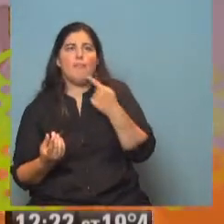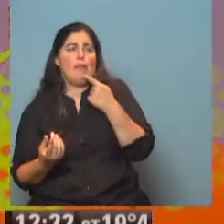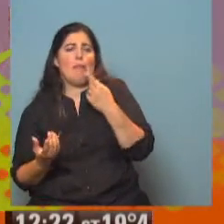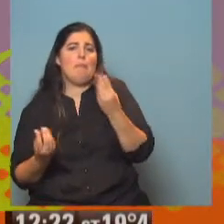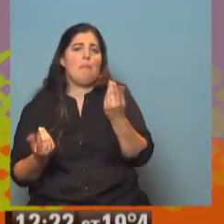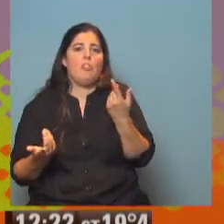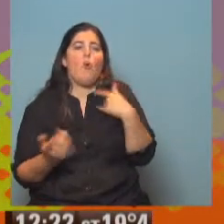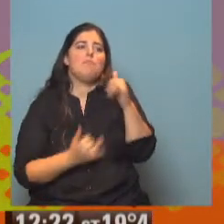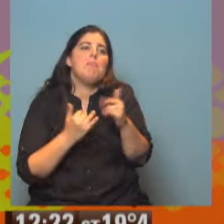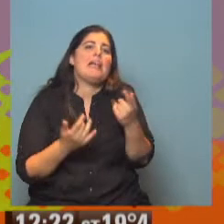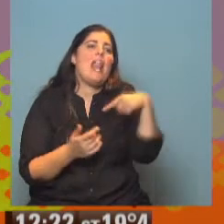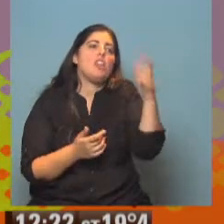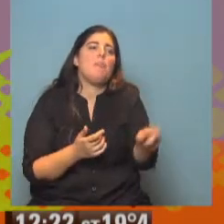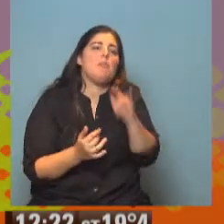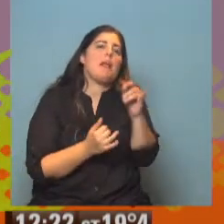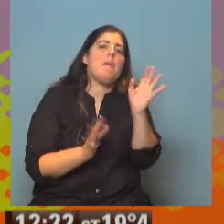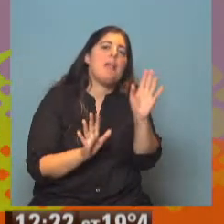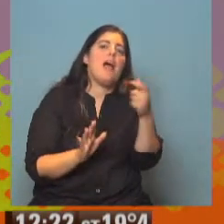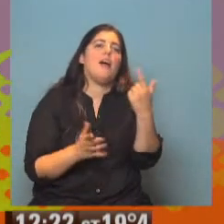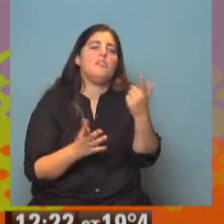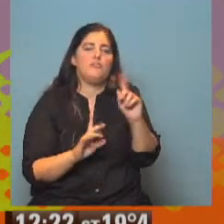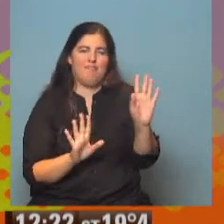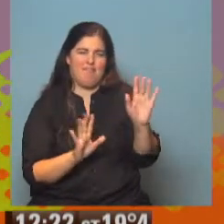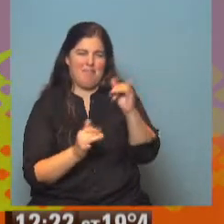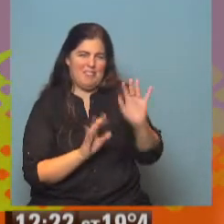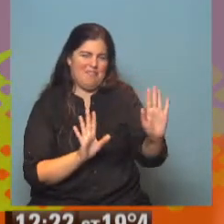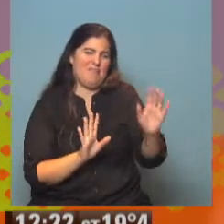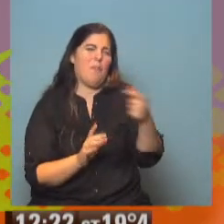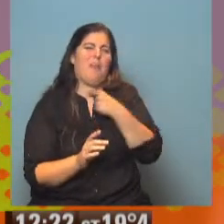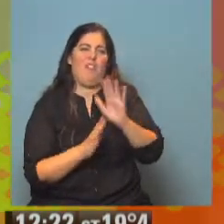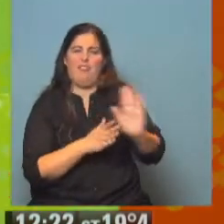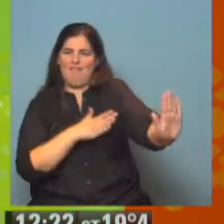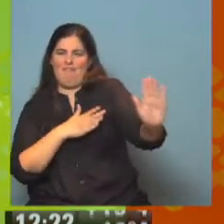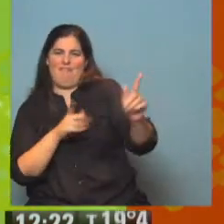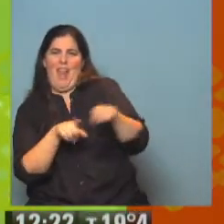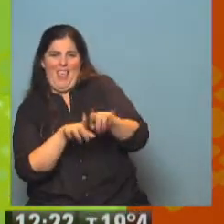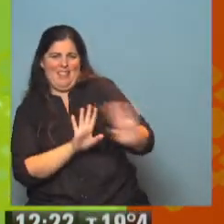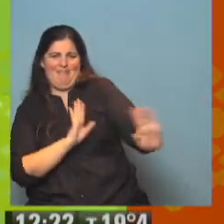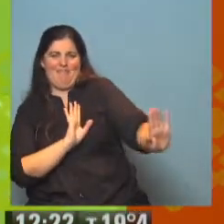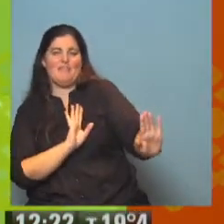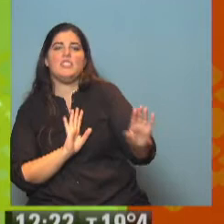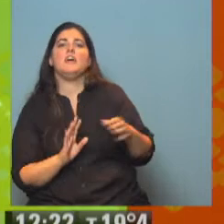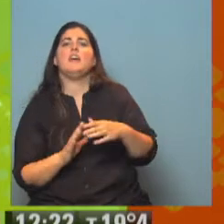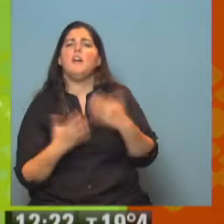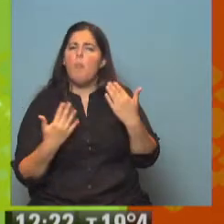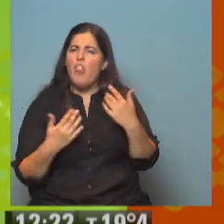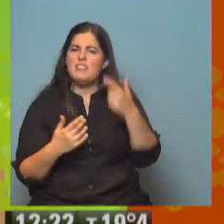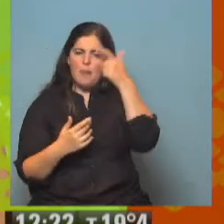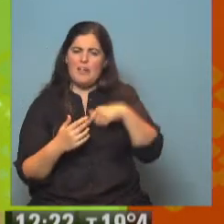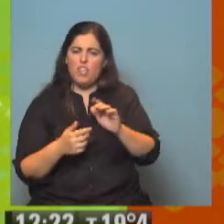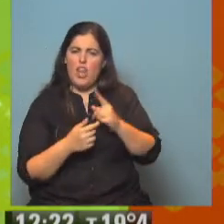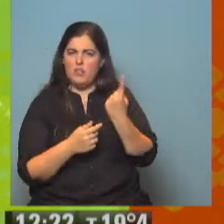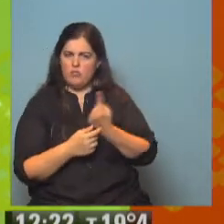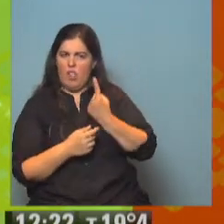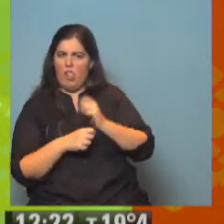o decirle al otro o comentarle, mirá, prefiere ni acercarse para tener una pareja. ¿Se puede llegar al punto del aislamiento? De